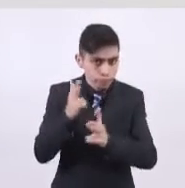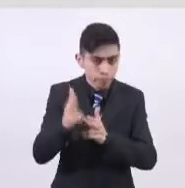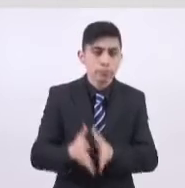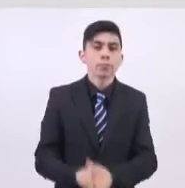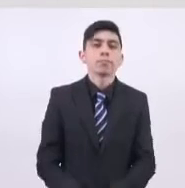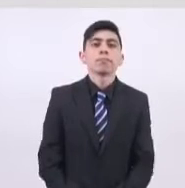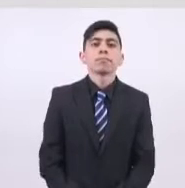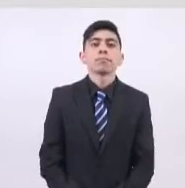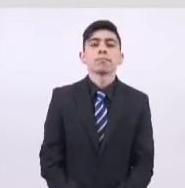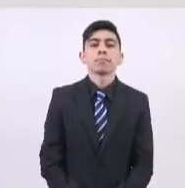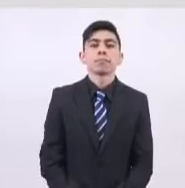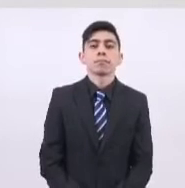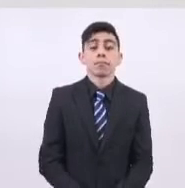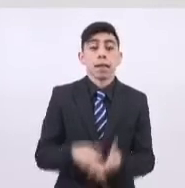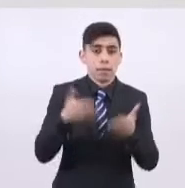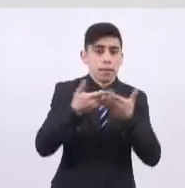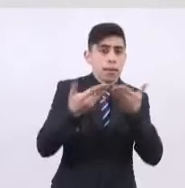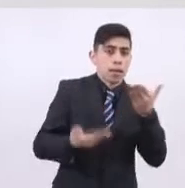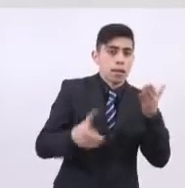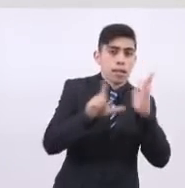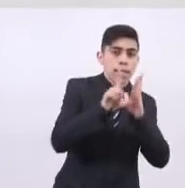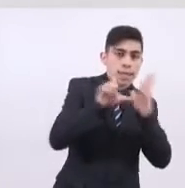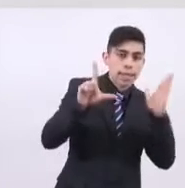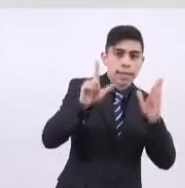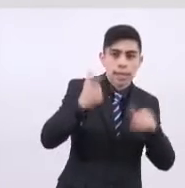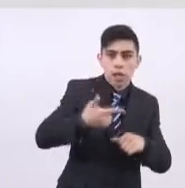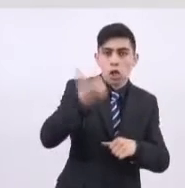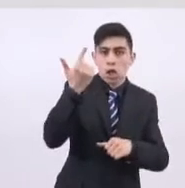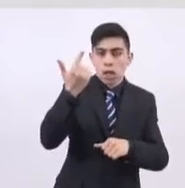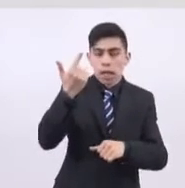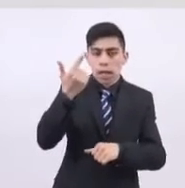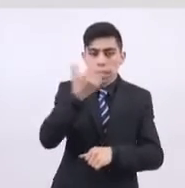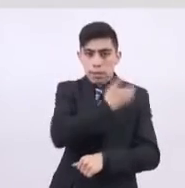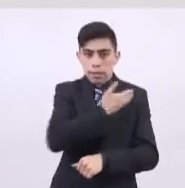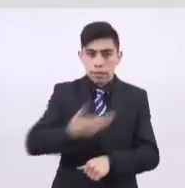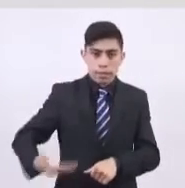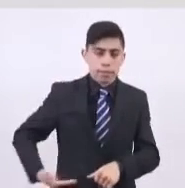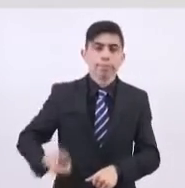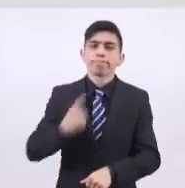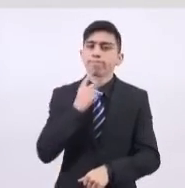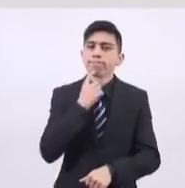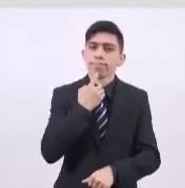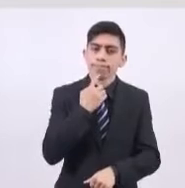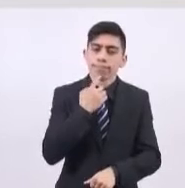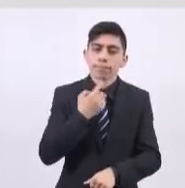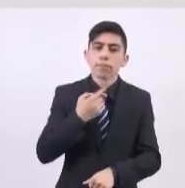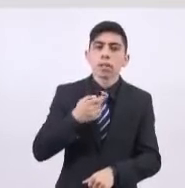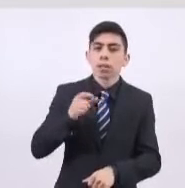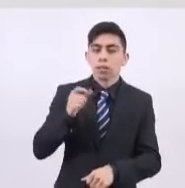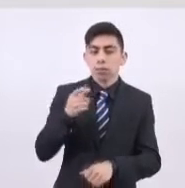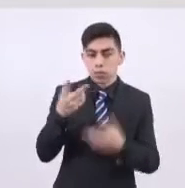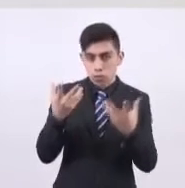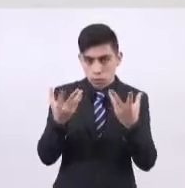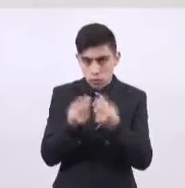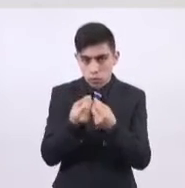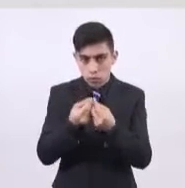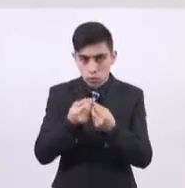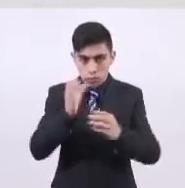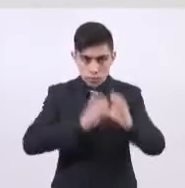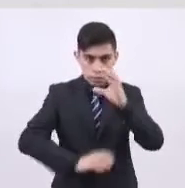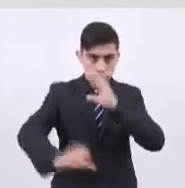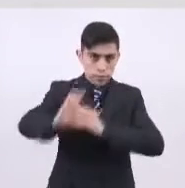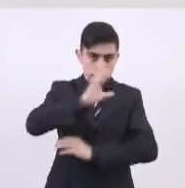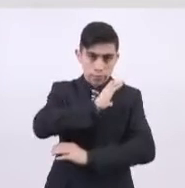Con respecto a la línea 12, el presidente de la República, Andrés Manuel López Obrador, y la jefa de gobierno, la